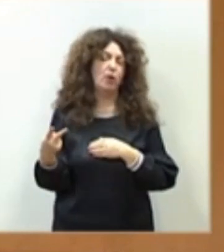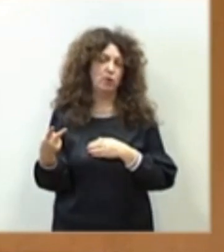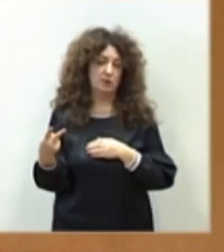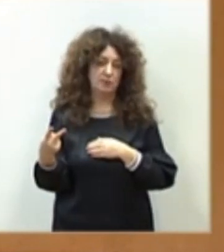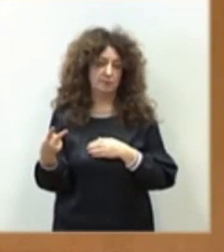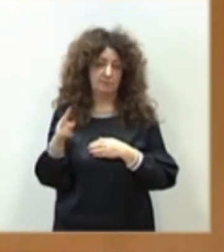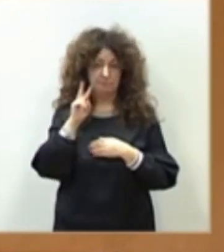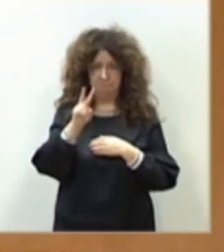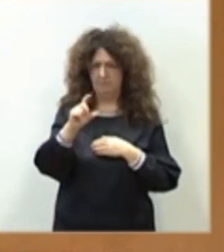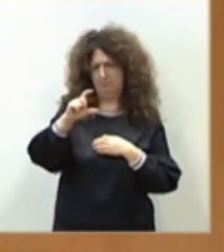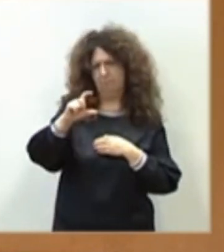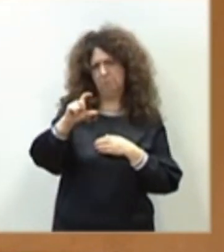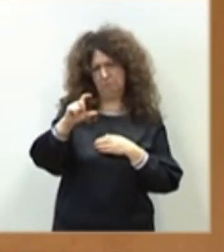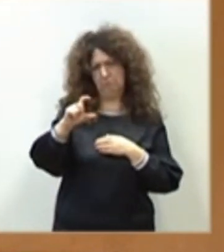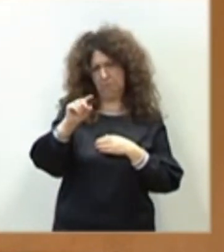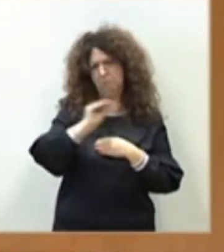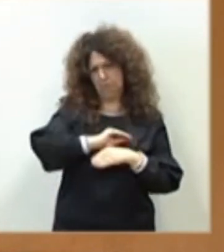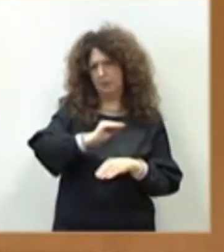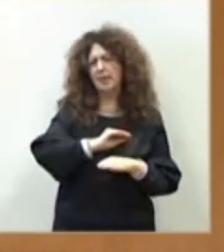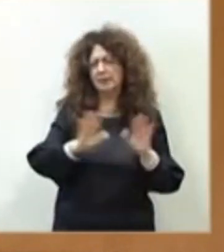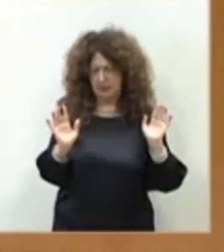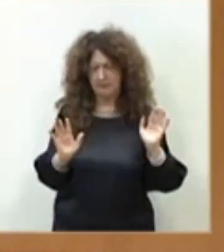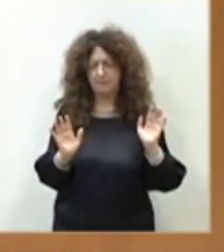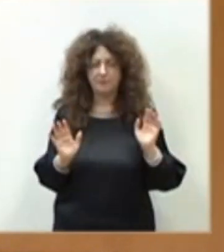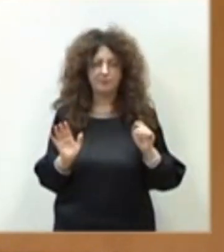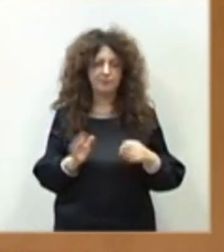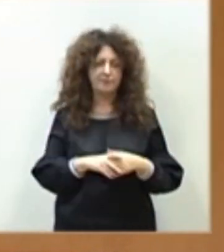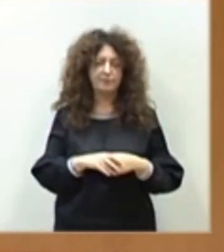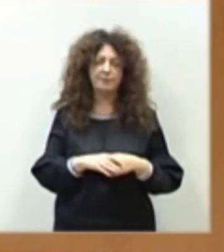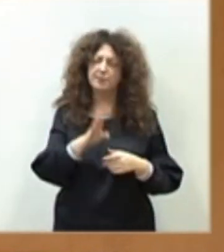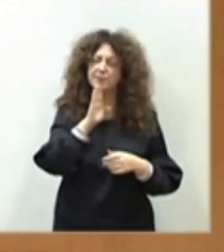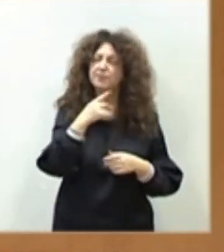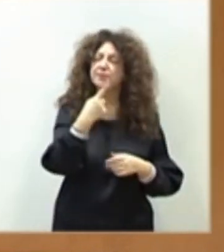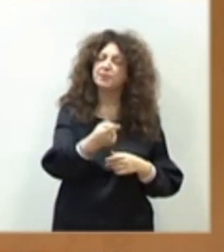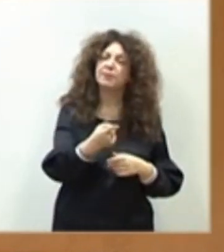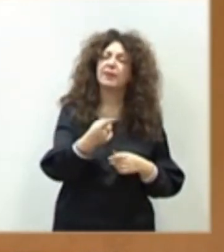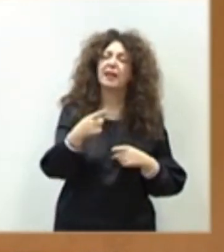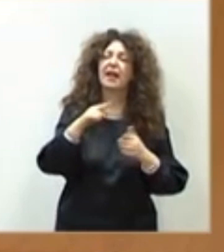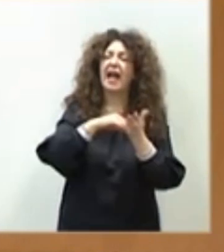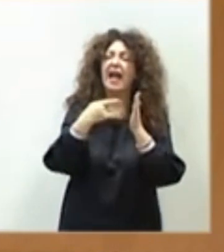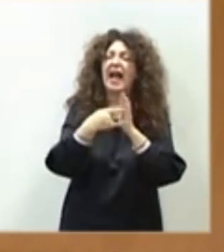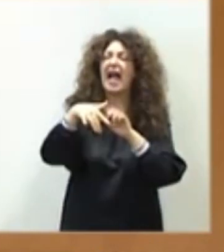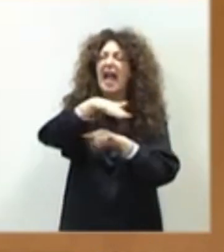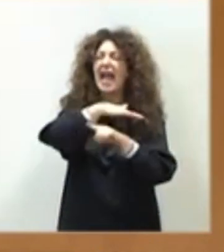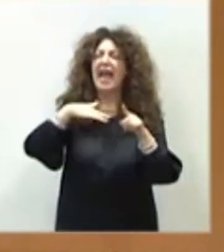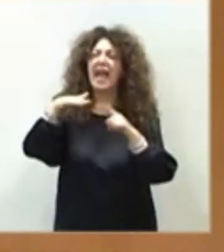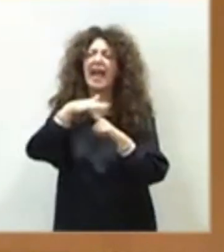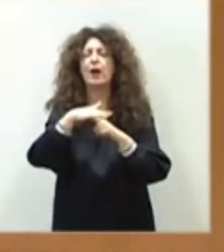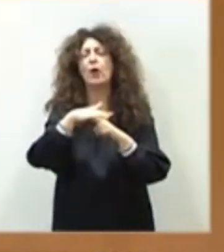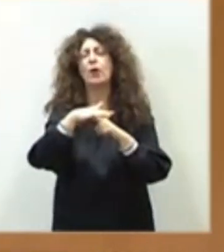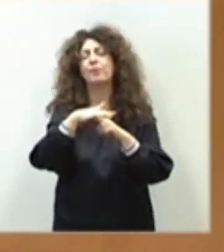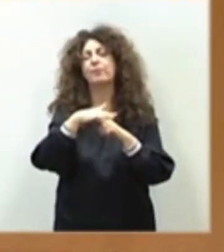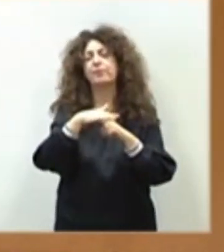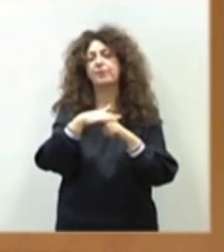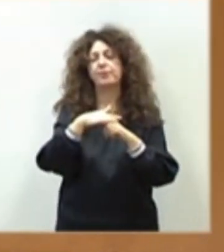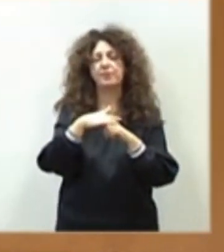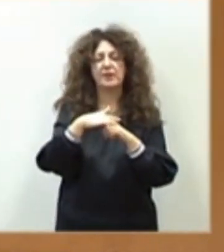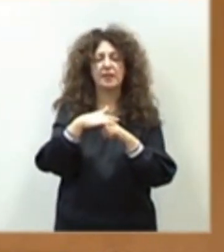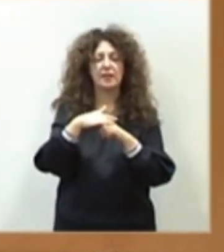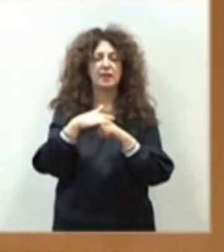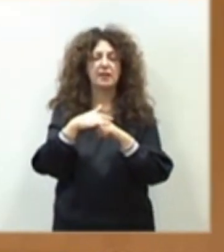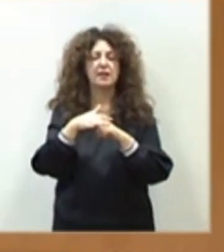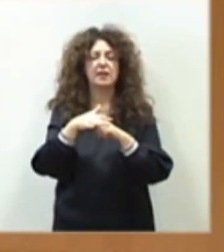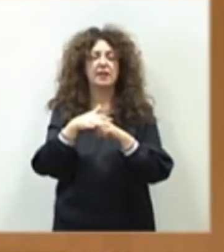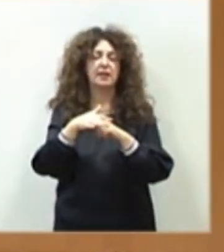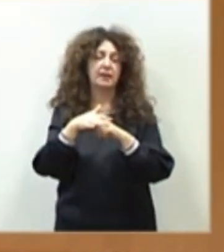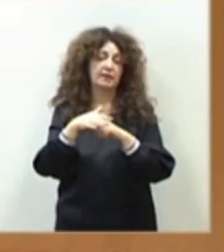cuando menos llama la atención. Y ha hablado usted hoy aquí de los ecoregímenes. Claro, sí, ustedes utilizan los ecoregímenes